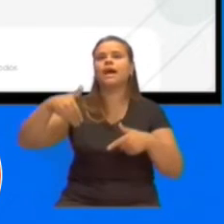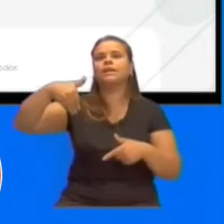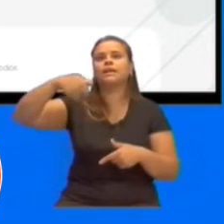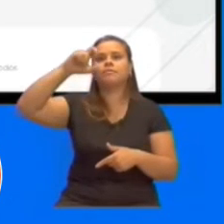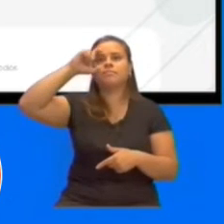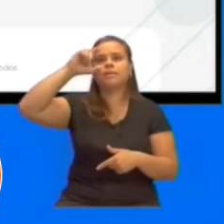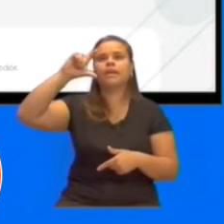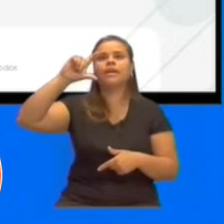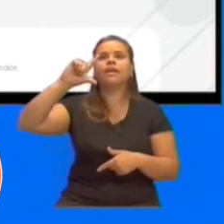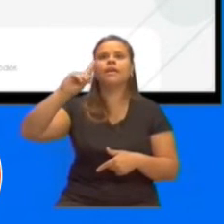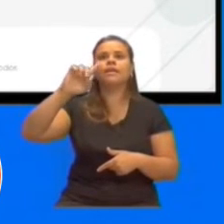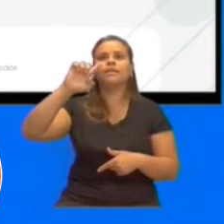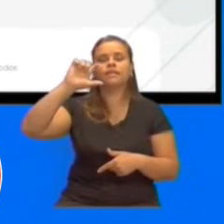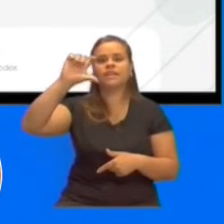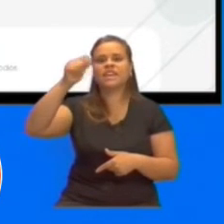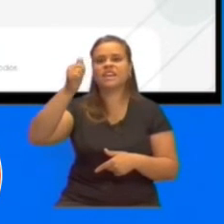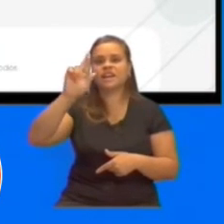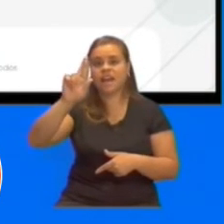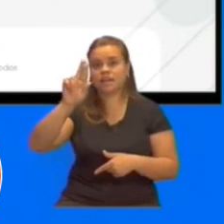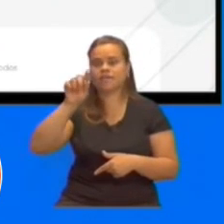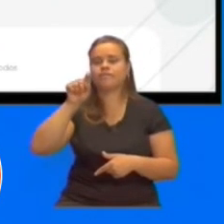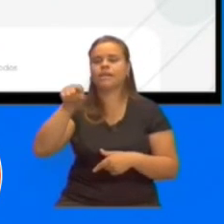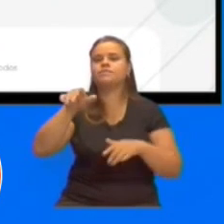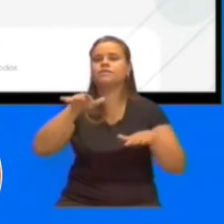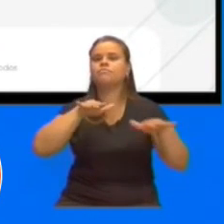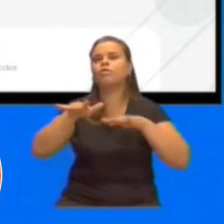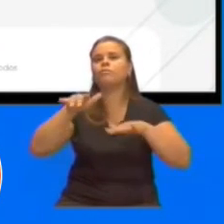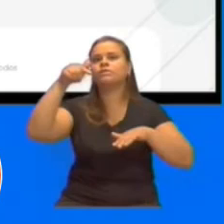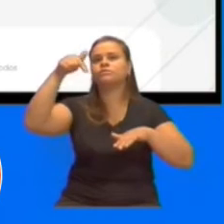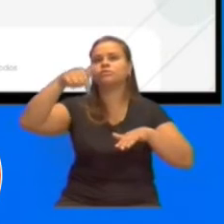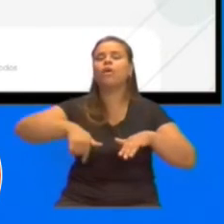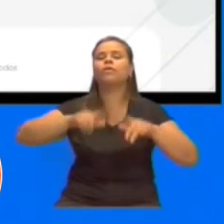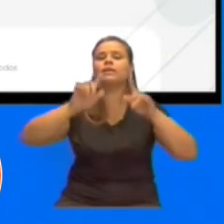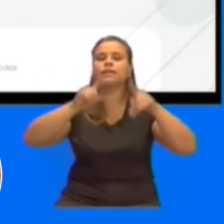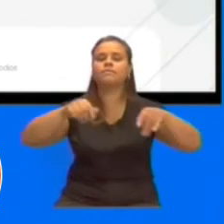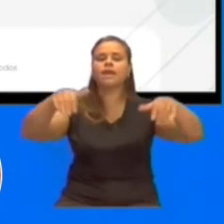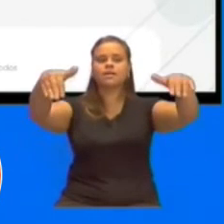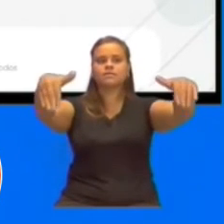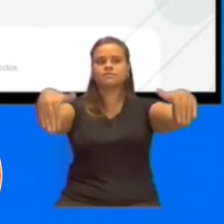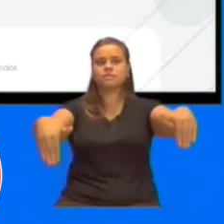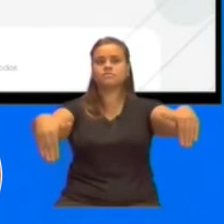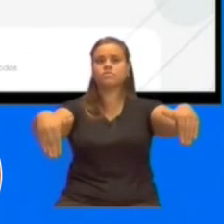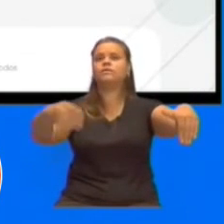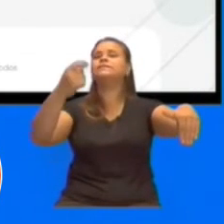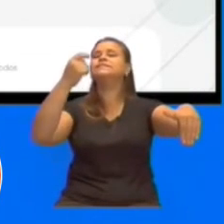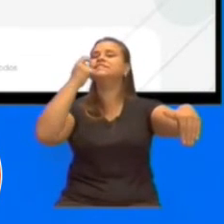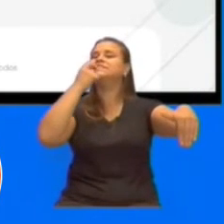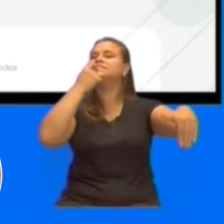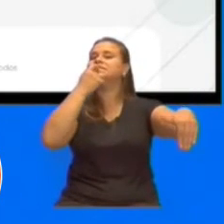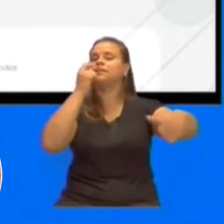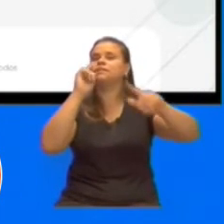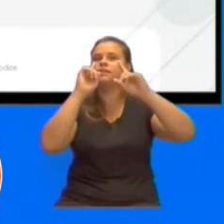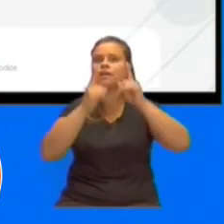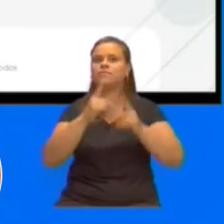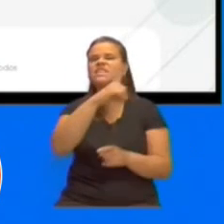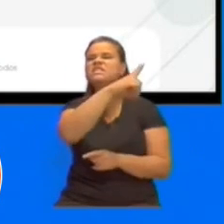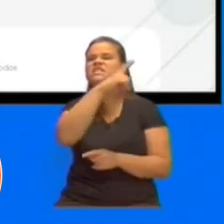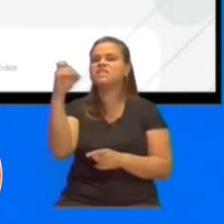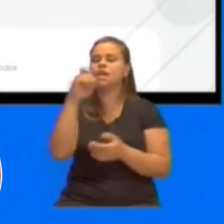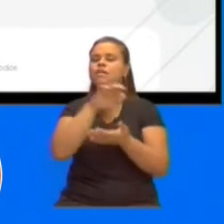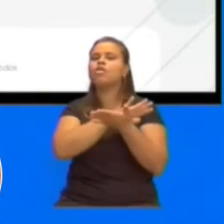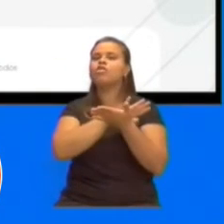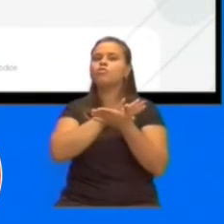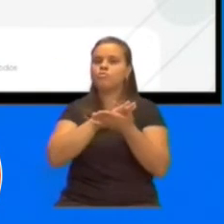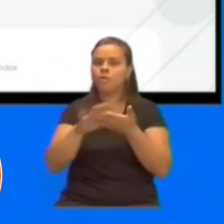vamos a adquirir 100 sillones odontológicos, un plan masivo de divulgación de uso de pasta dental